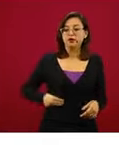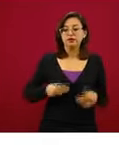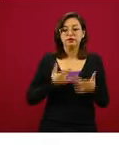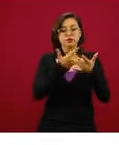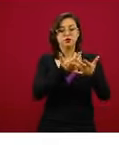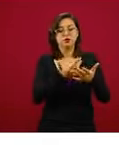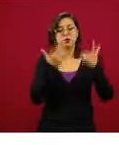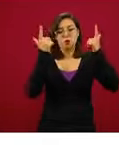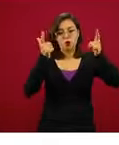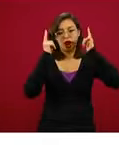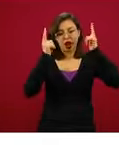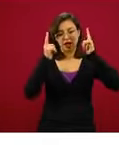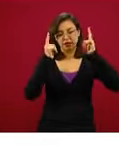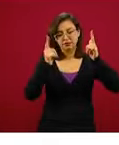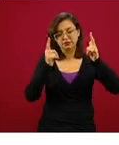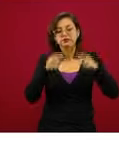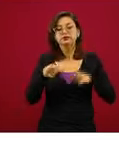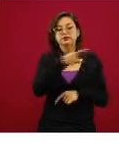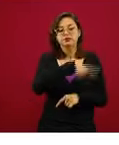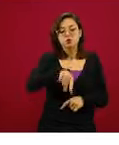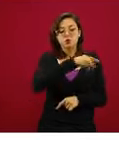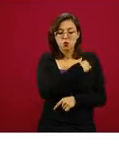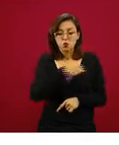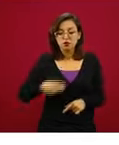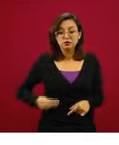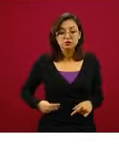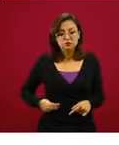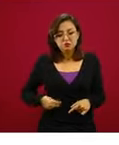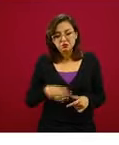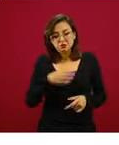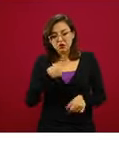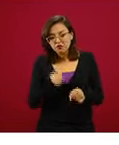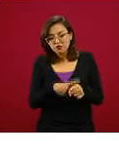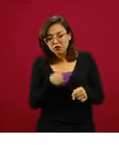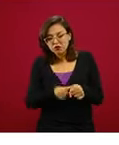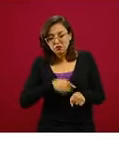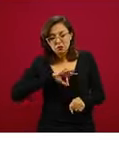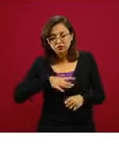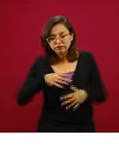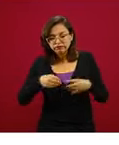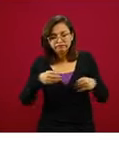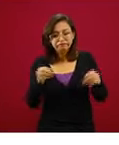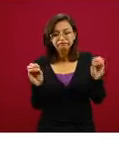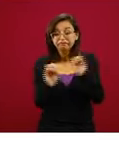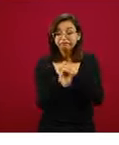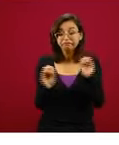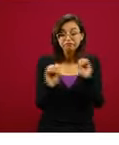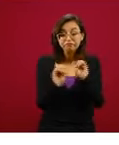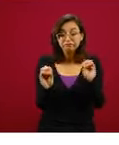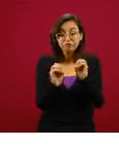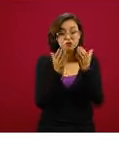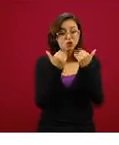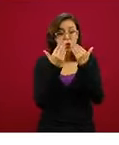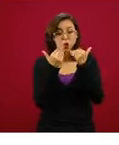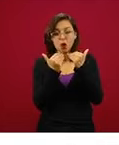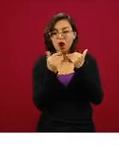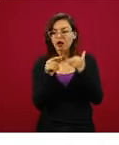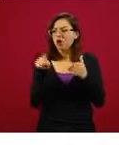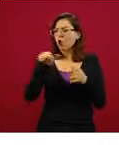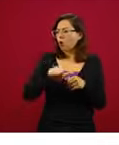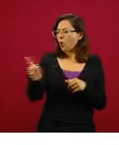Esperanza, aquellos municipios que no tienen contagio y que no tienen vecindad con